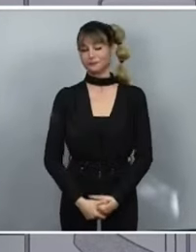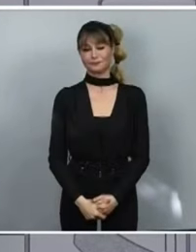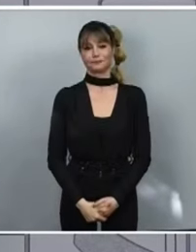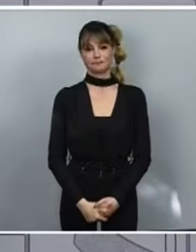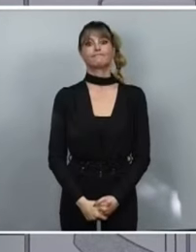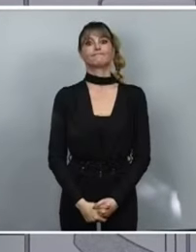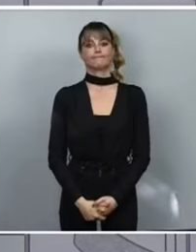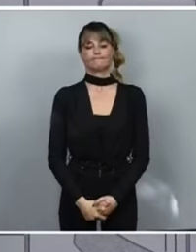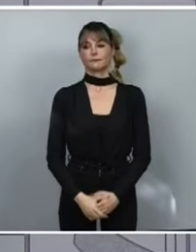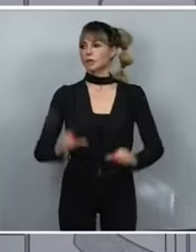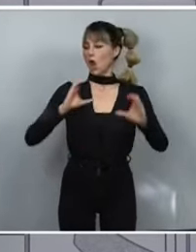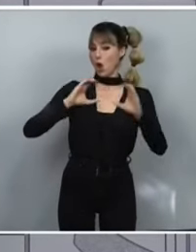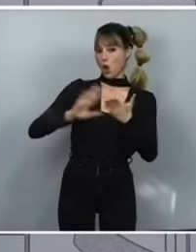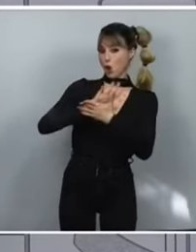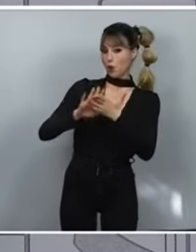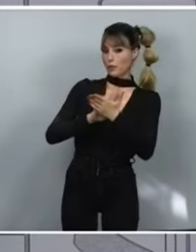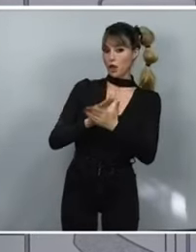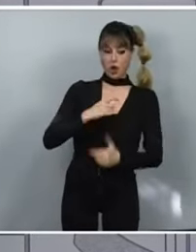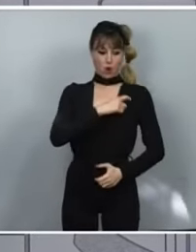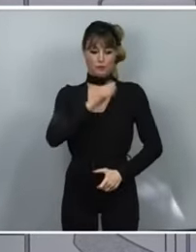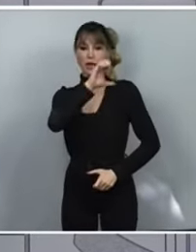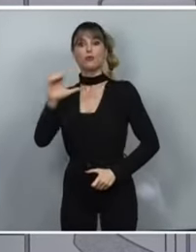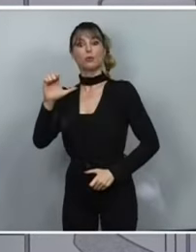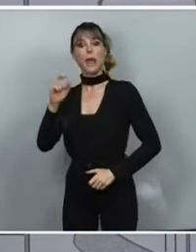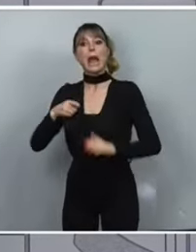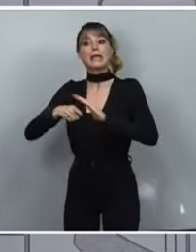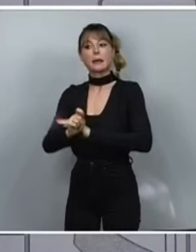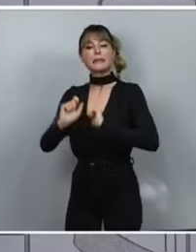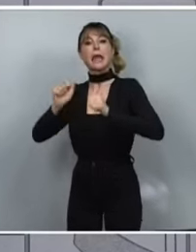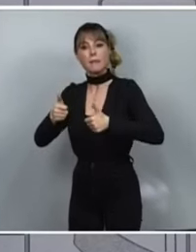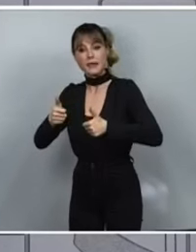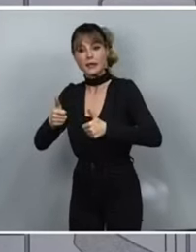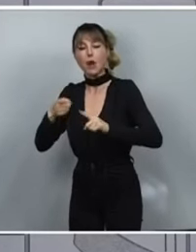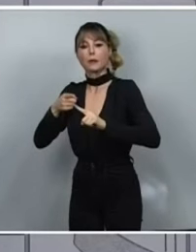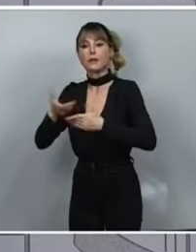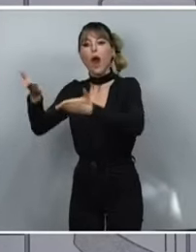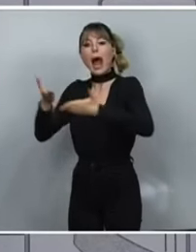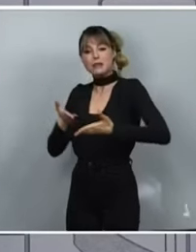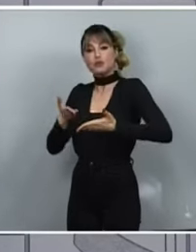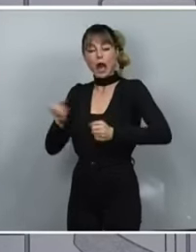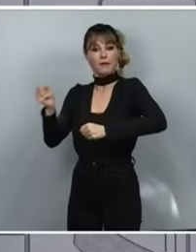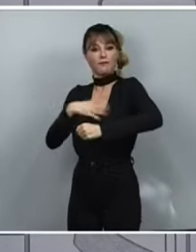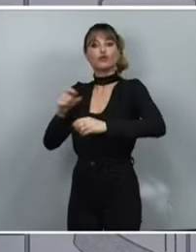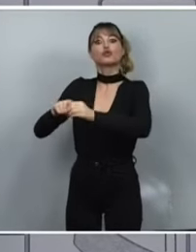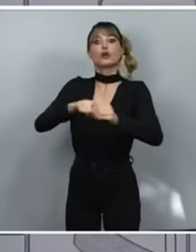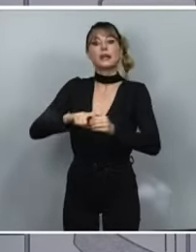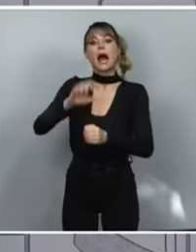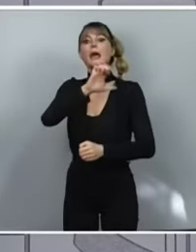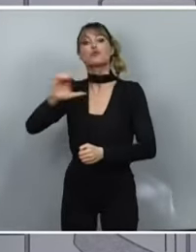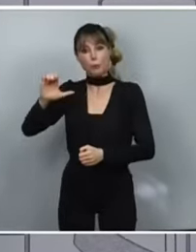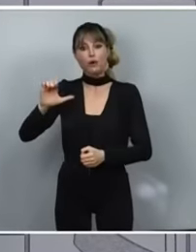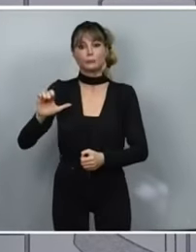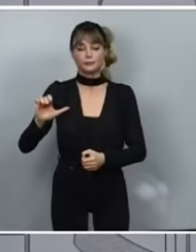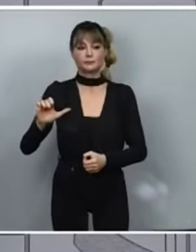estamos en comunicación con la Comisión Europea y que hemos iniciado los trámites para solicitar la ayuda del Fondo Europeo de Solidaridad y la